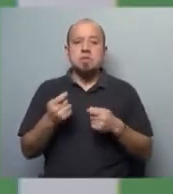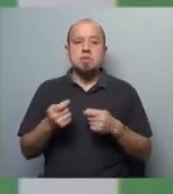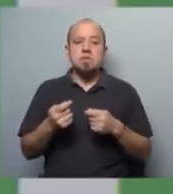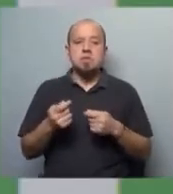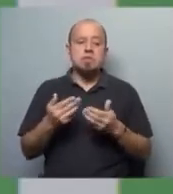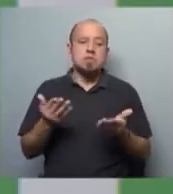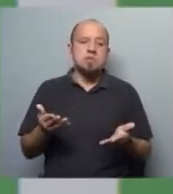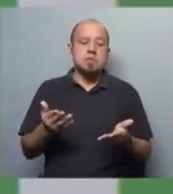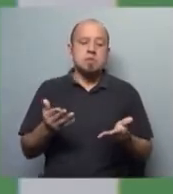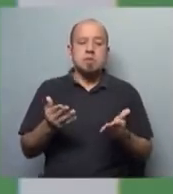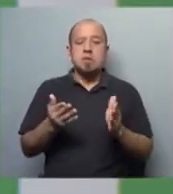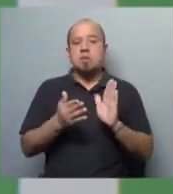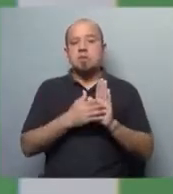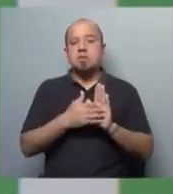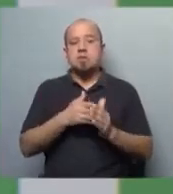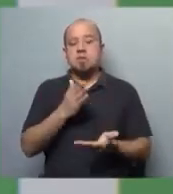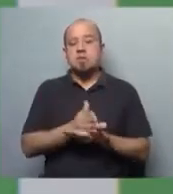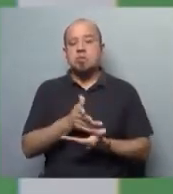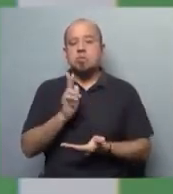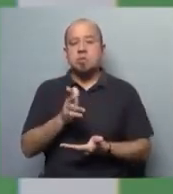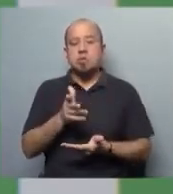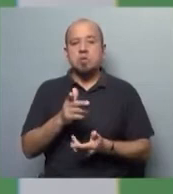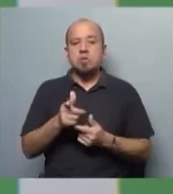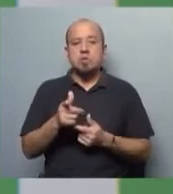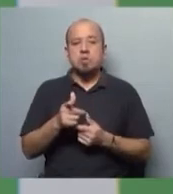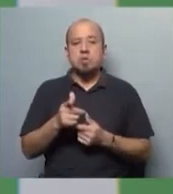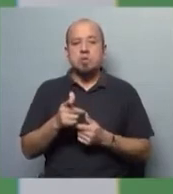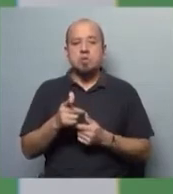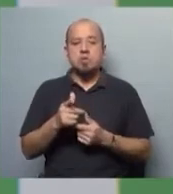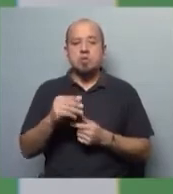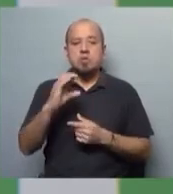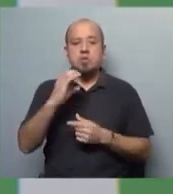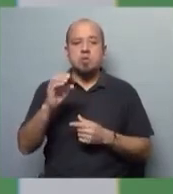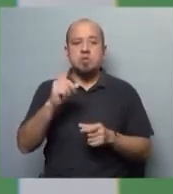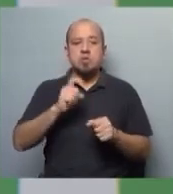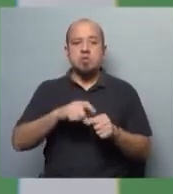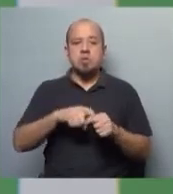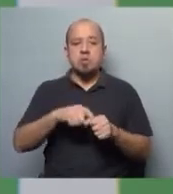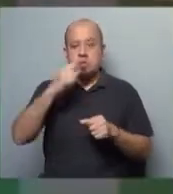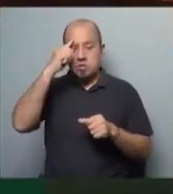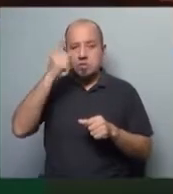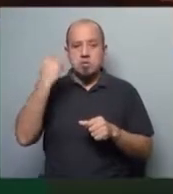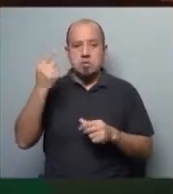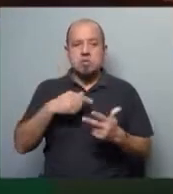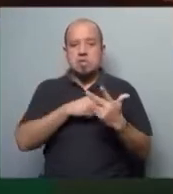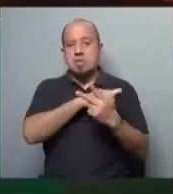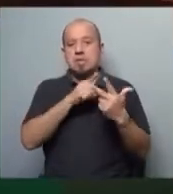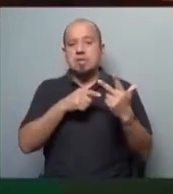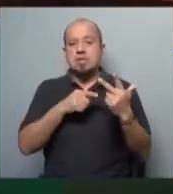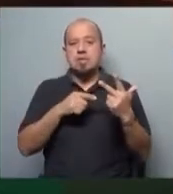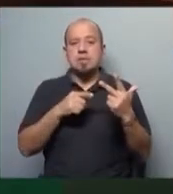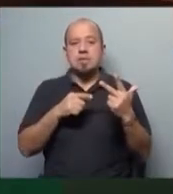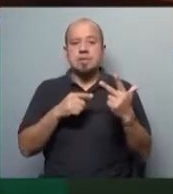según el Índice de Derechos Humanos de la CCI, la Confederación Sindical Internacional, tiene por lo menos tres de los